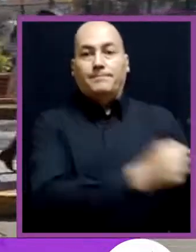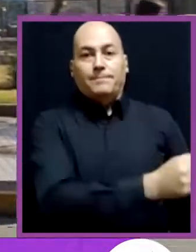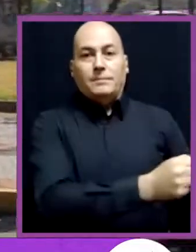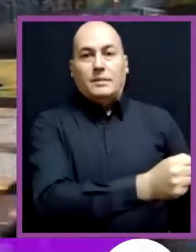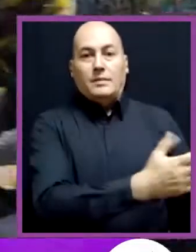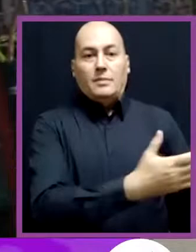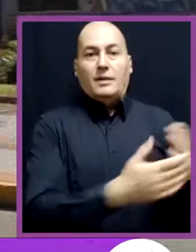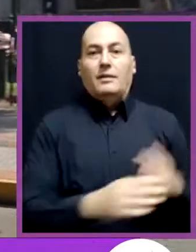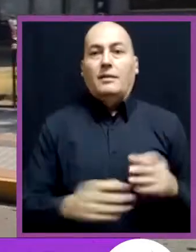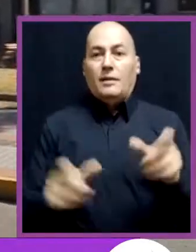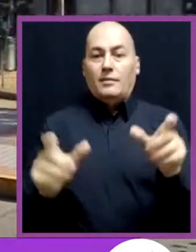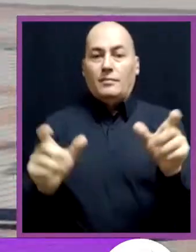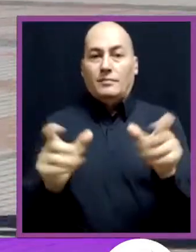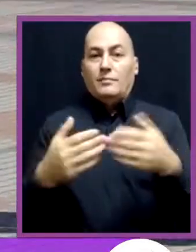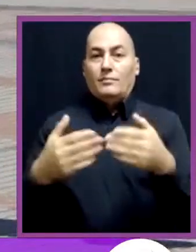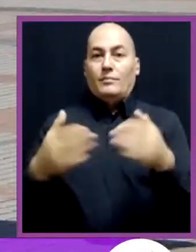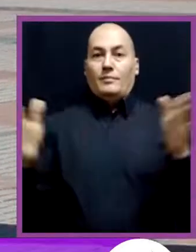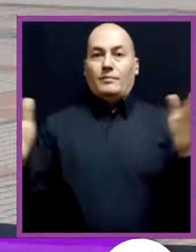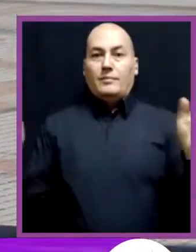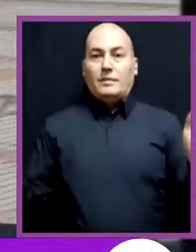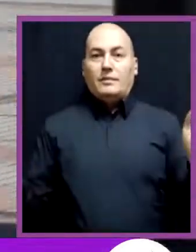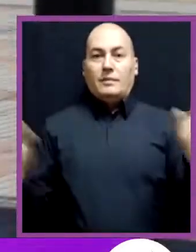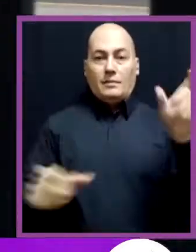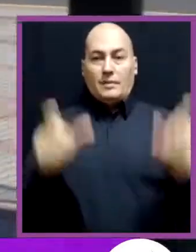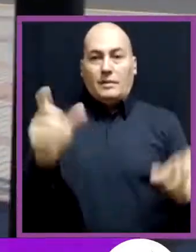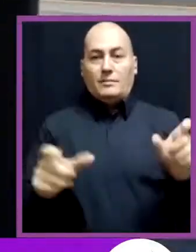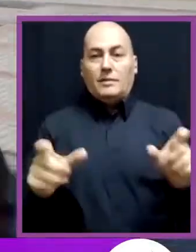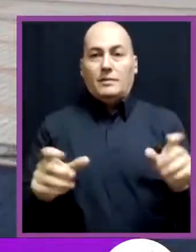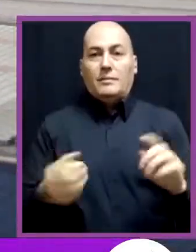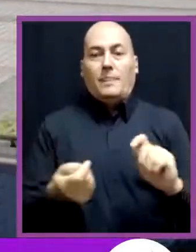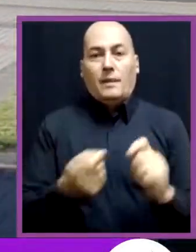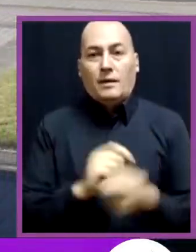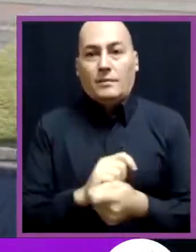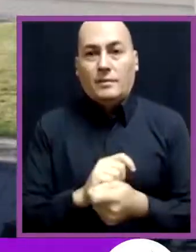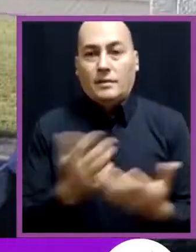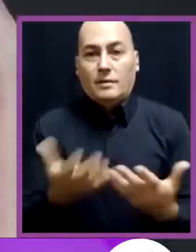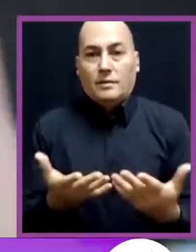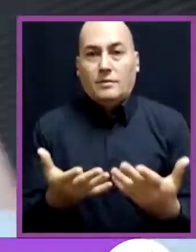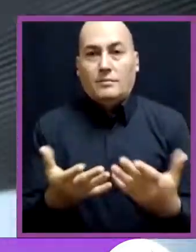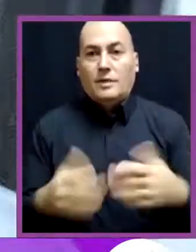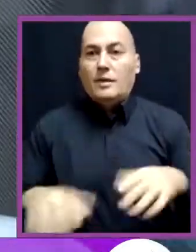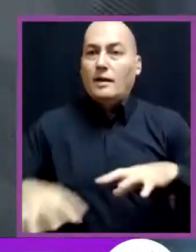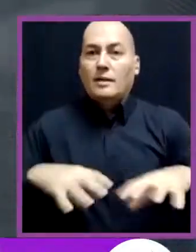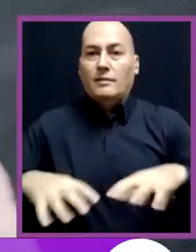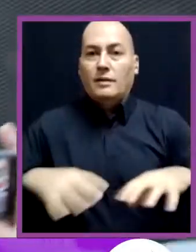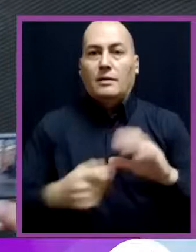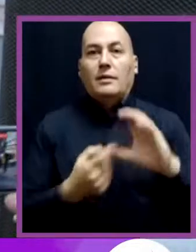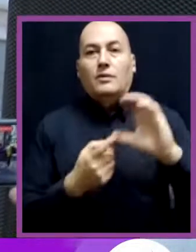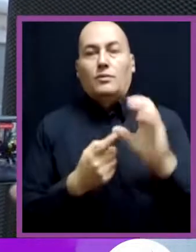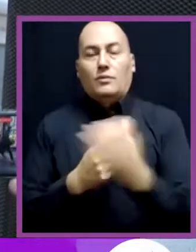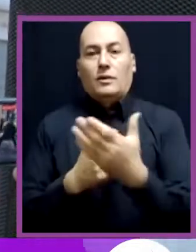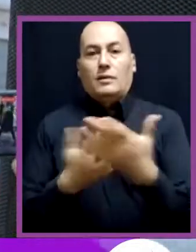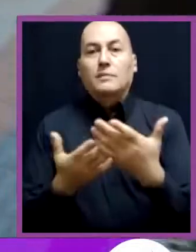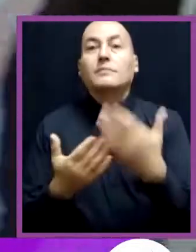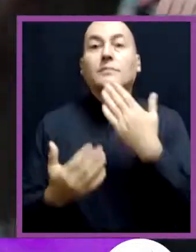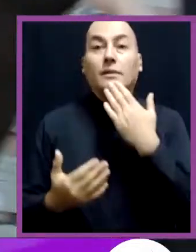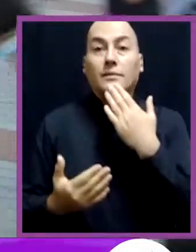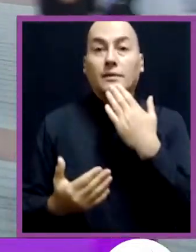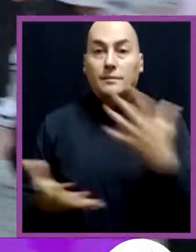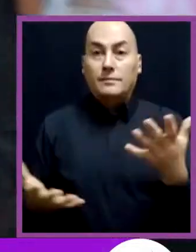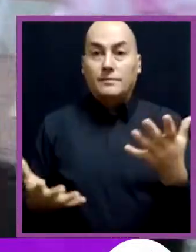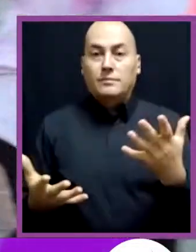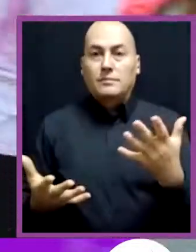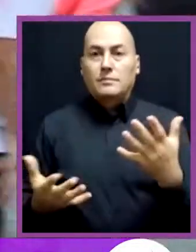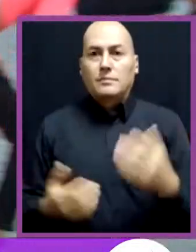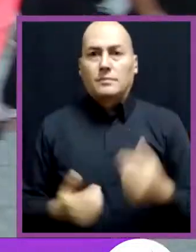espacio icónico al uso de las y los jóvenes y convertirlo en un lugar de encuentro para actividades culturales y deportivas.